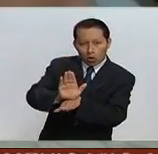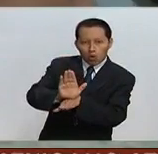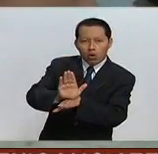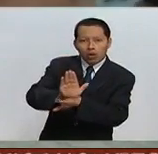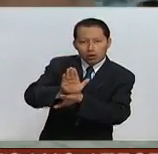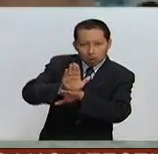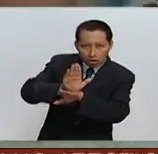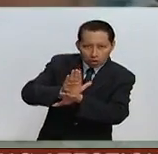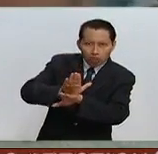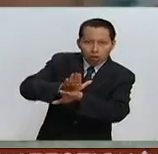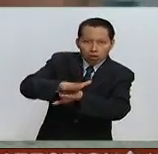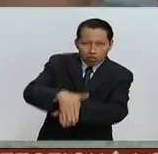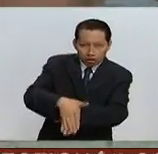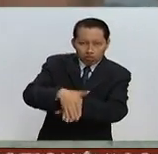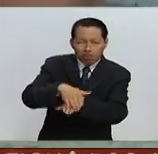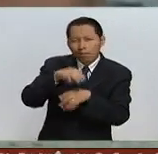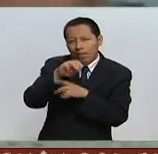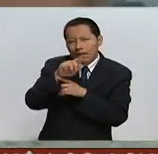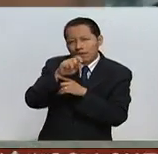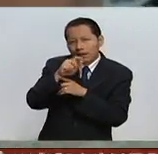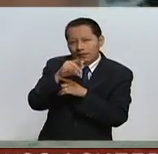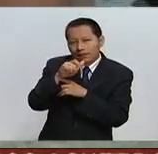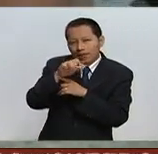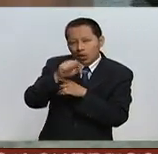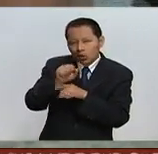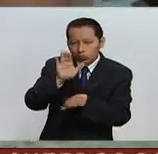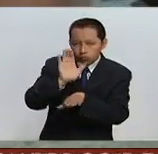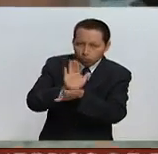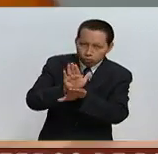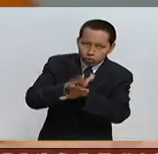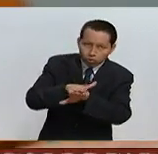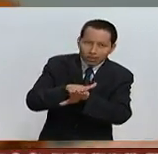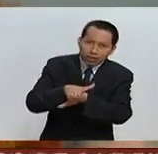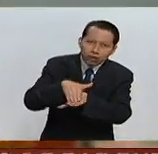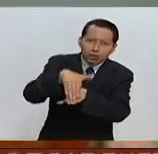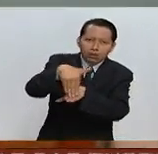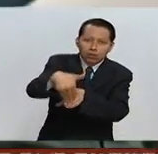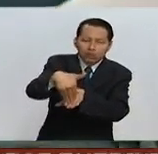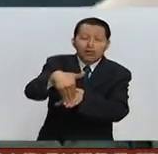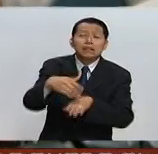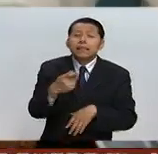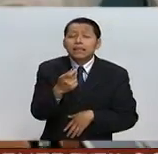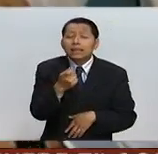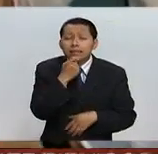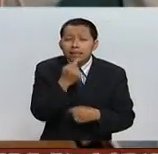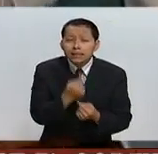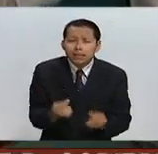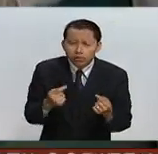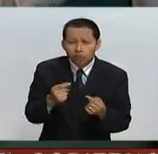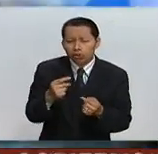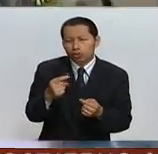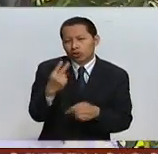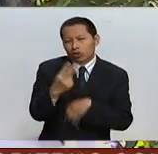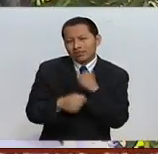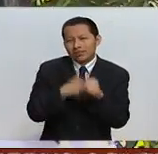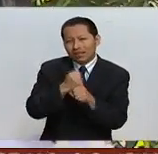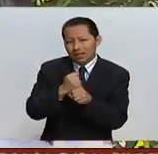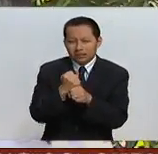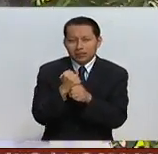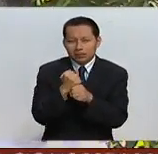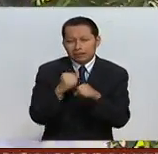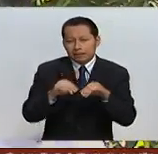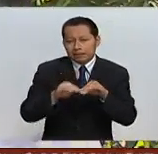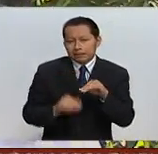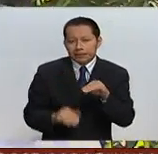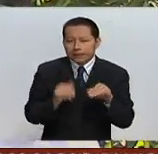de los metatarsianos que viene siendo el cojinete y después con el dedo. En los niños que son menores de dos años no es valorable un